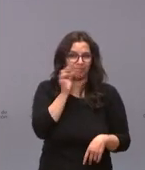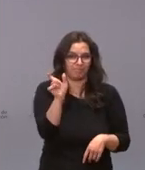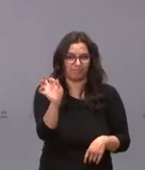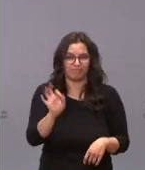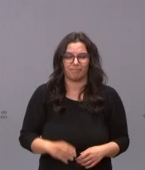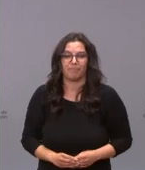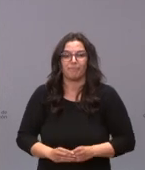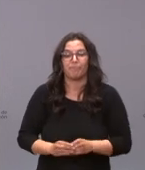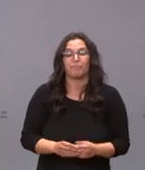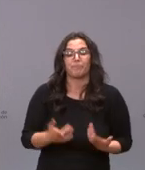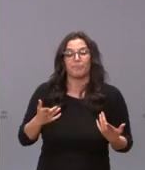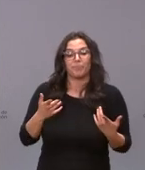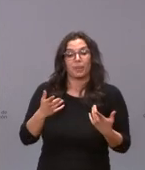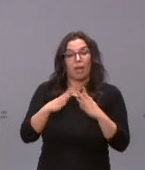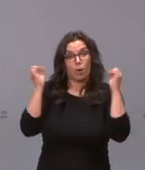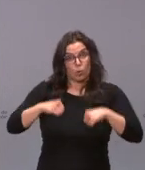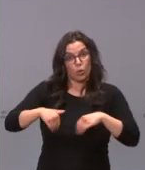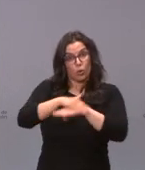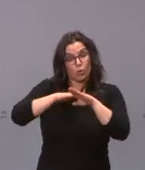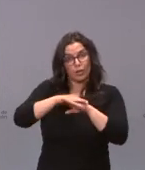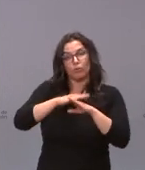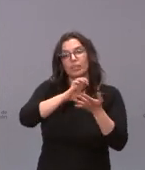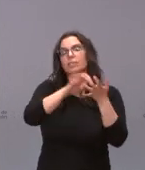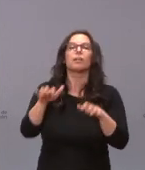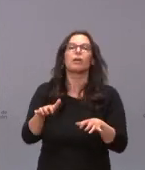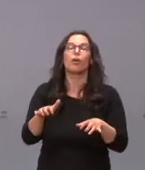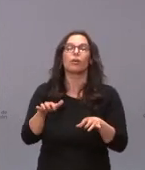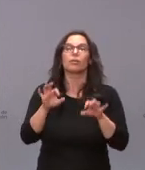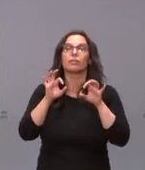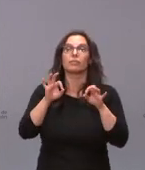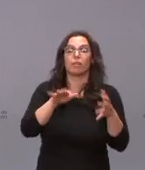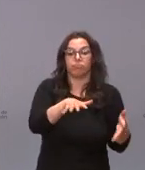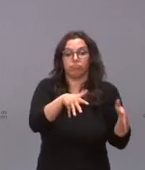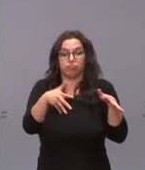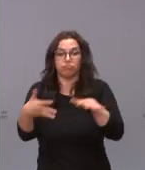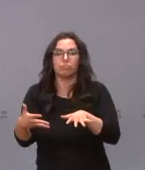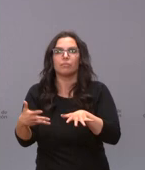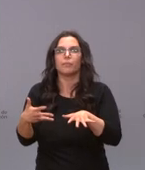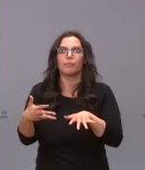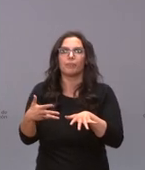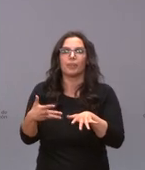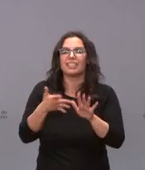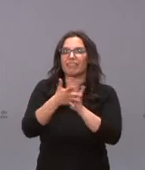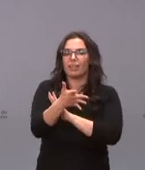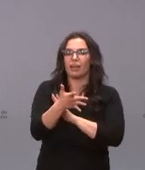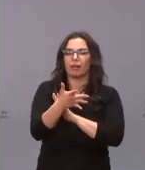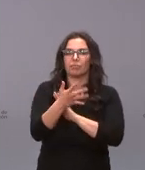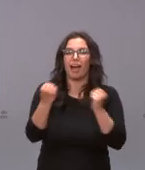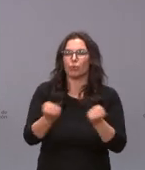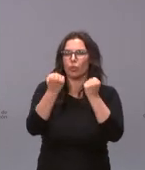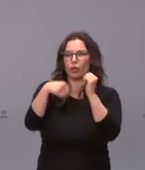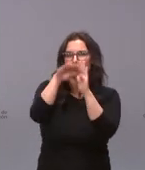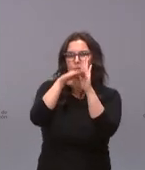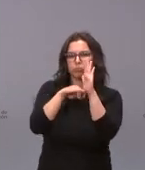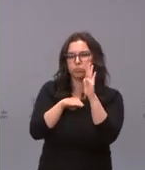Bien, el acuerdo del Gobierno de Castilla y León de desarrollo del compliance es el conjunto de actuaciones que pretende alcanzar los